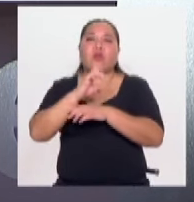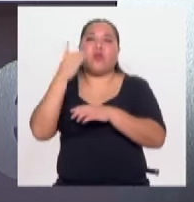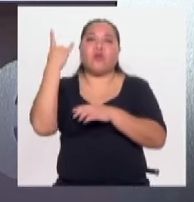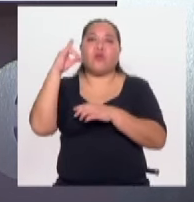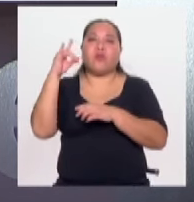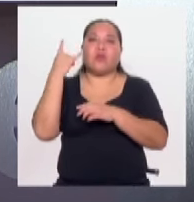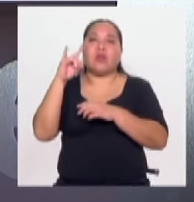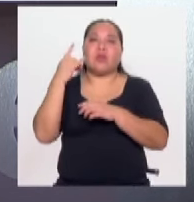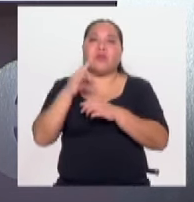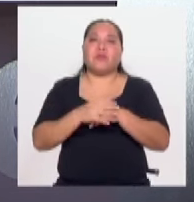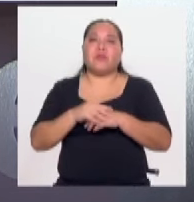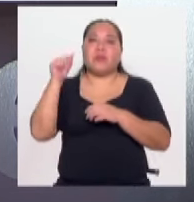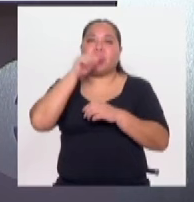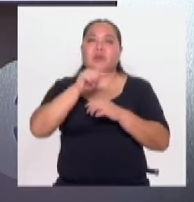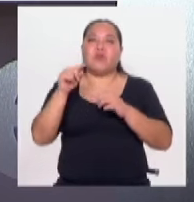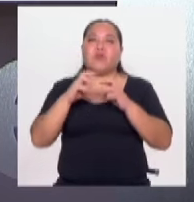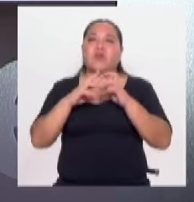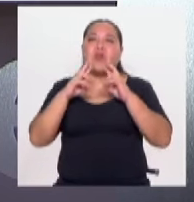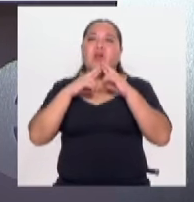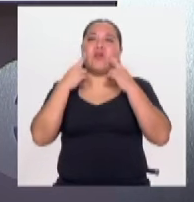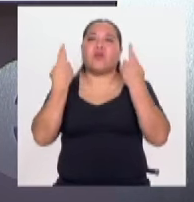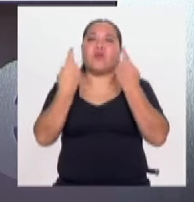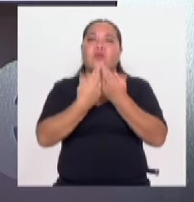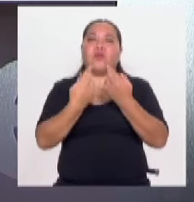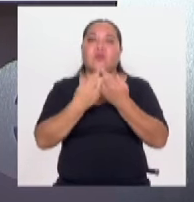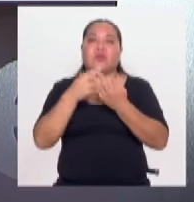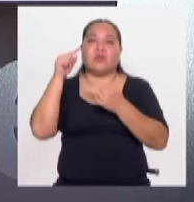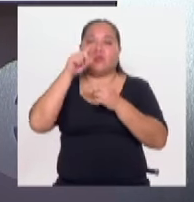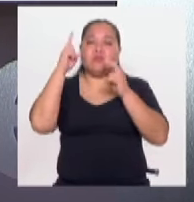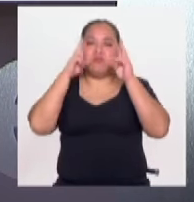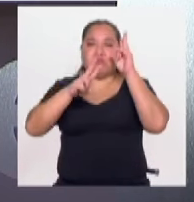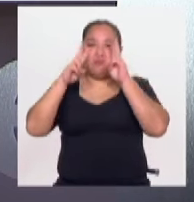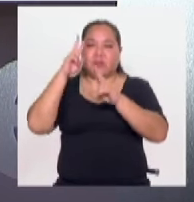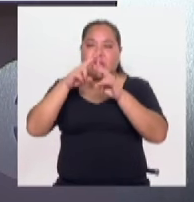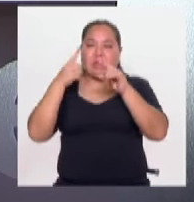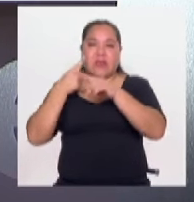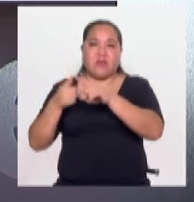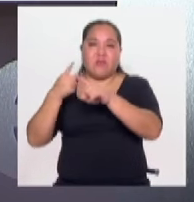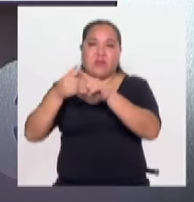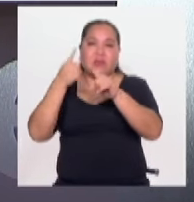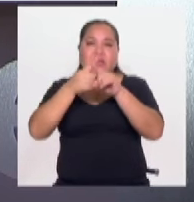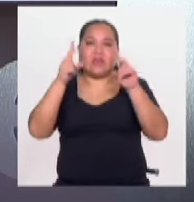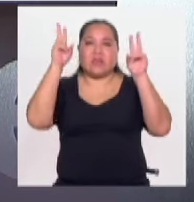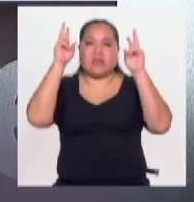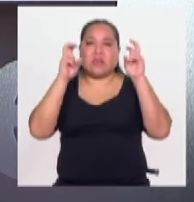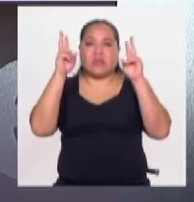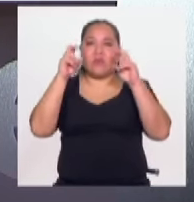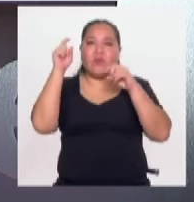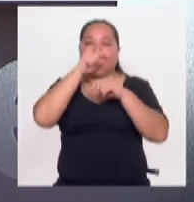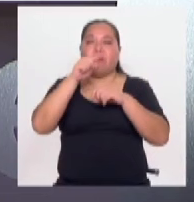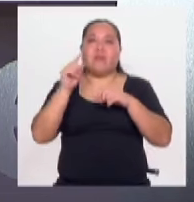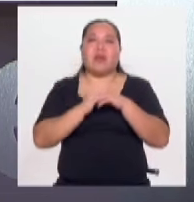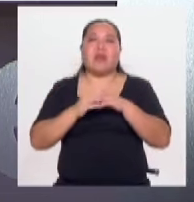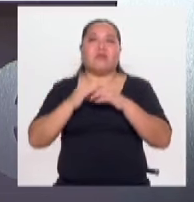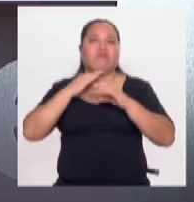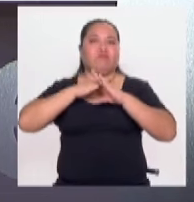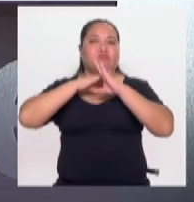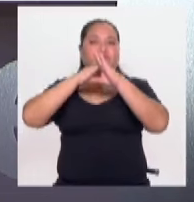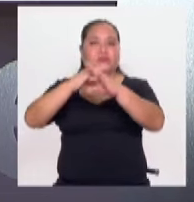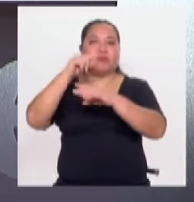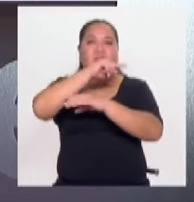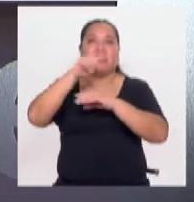reunión que va a ser inédita, donde se van a tratar diversos temas, sobre todo para luchar contra estas redes